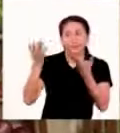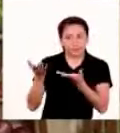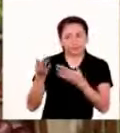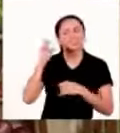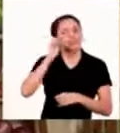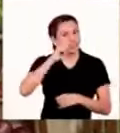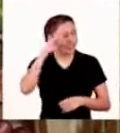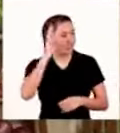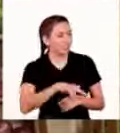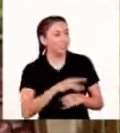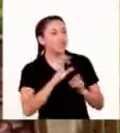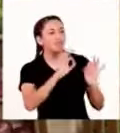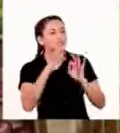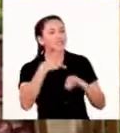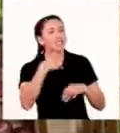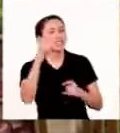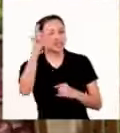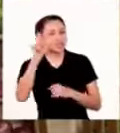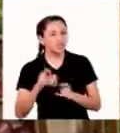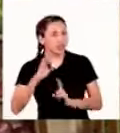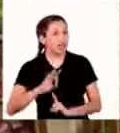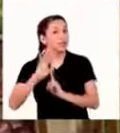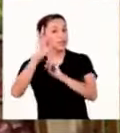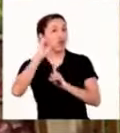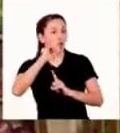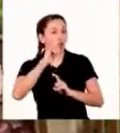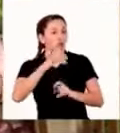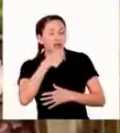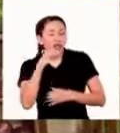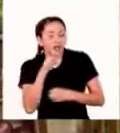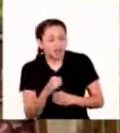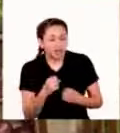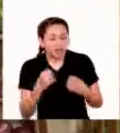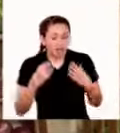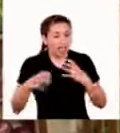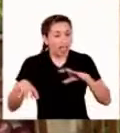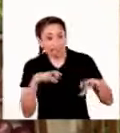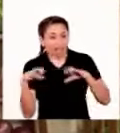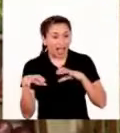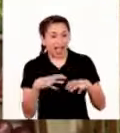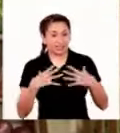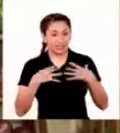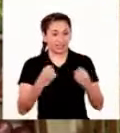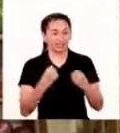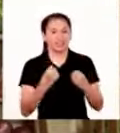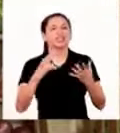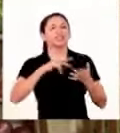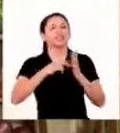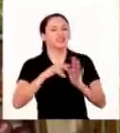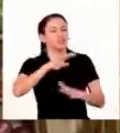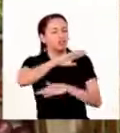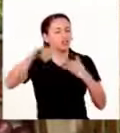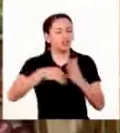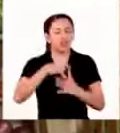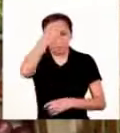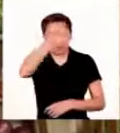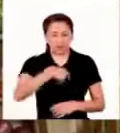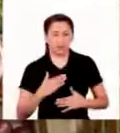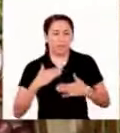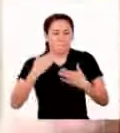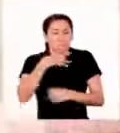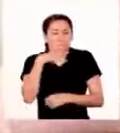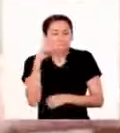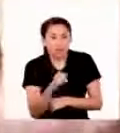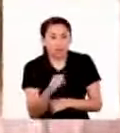será señorito y bueno como dijo la persona especialista una vejez activa y saludable es lo que toda y todo adulto mayor